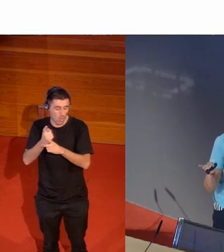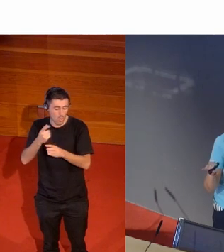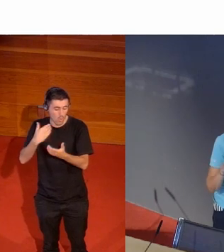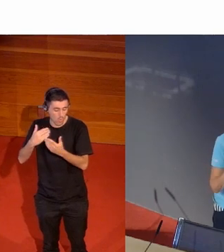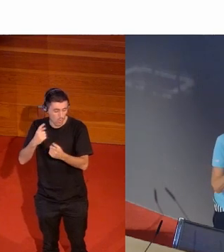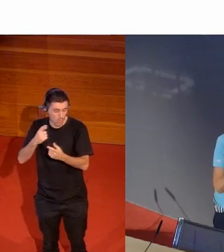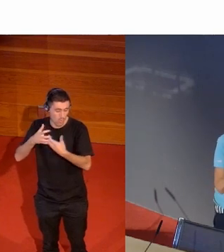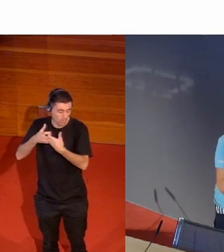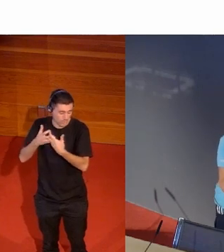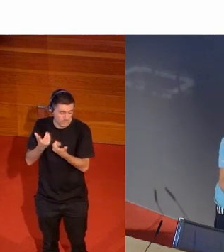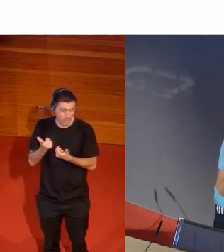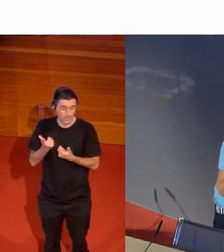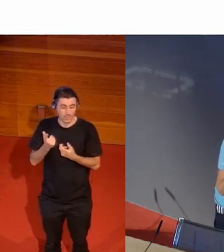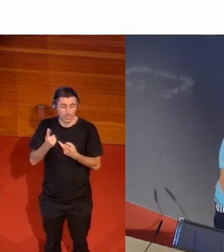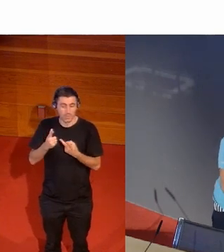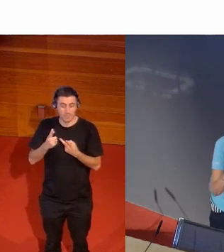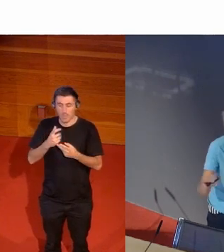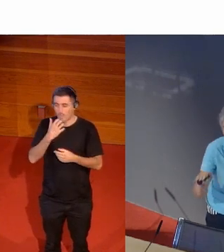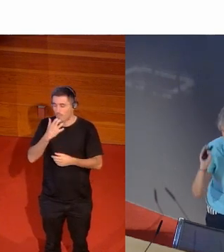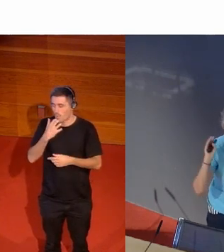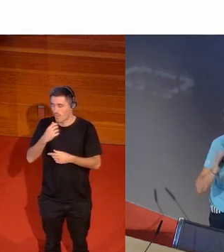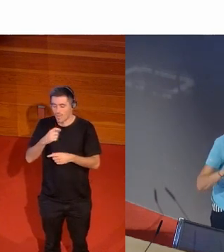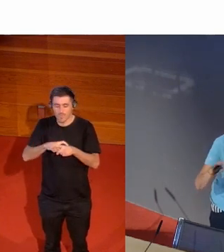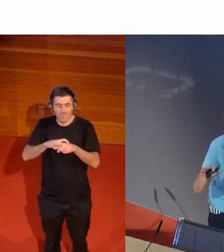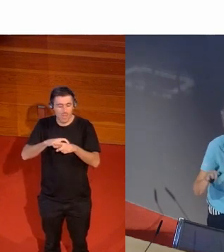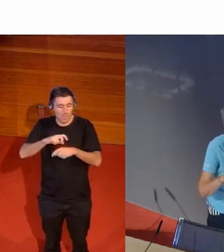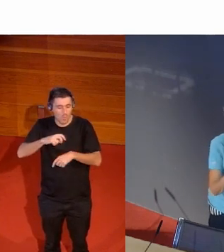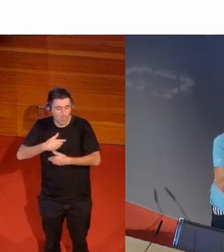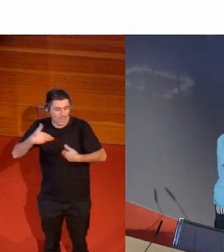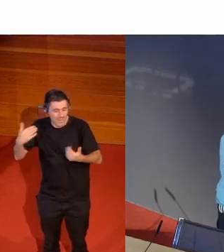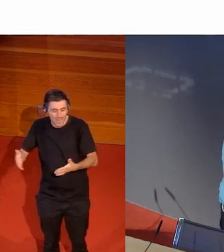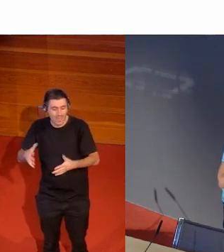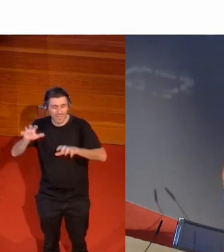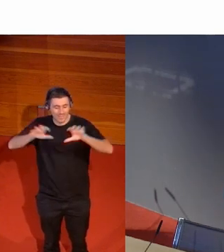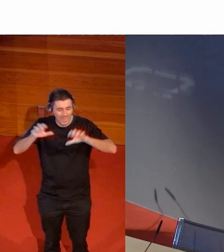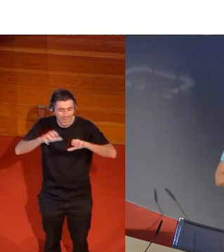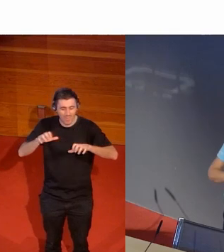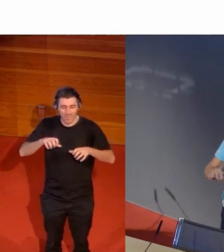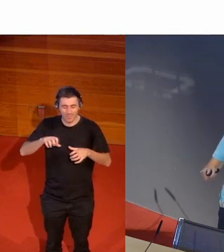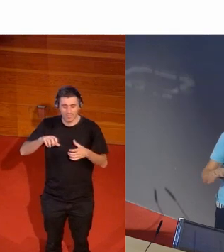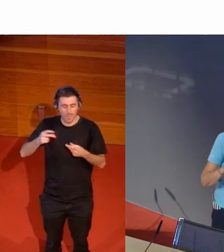igualitario cualquier especialidad por ejemplo el breaking la escalada todos estos deportes